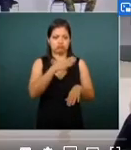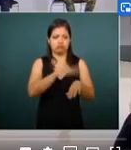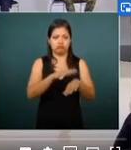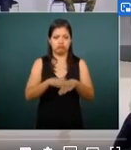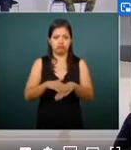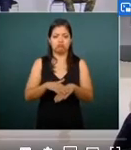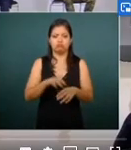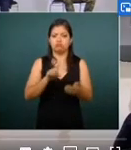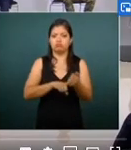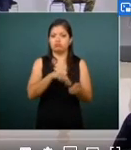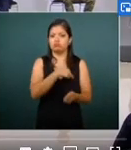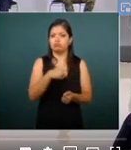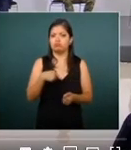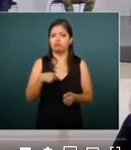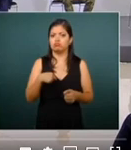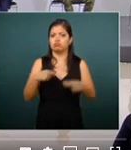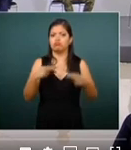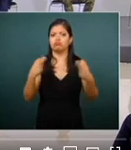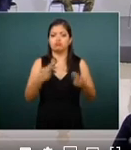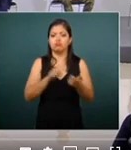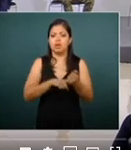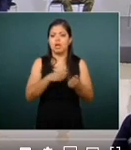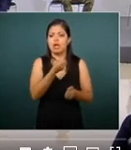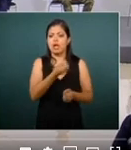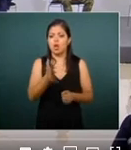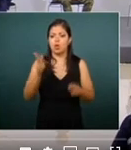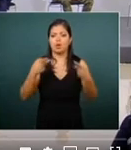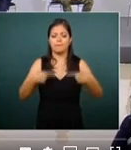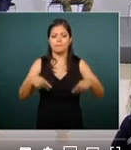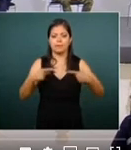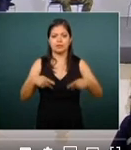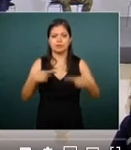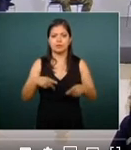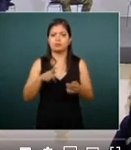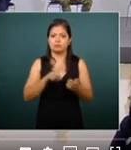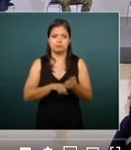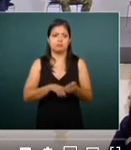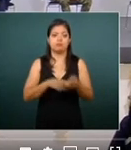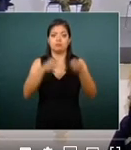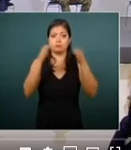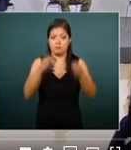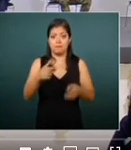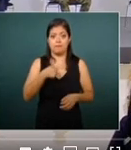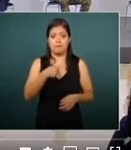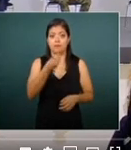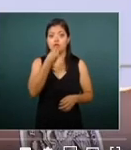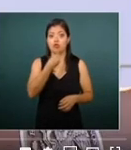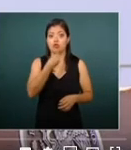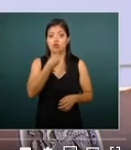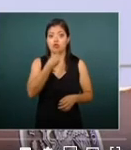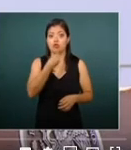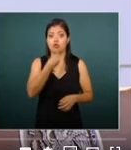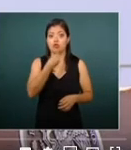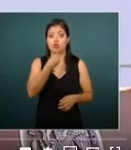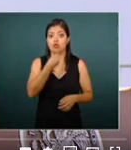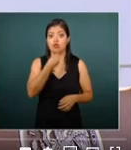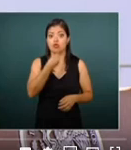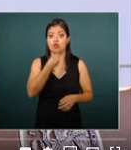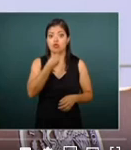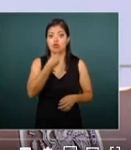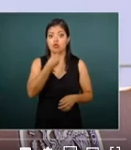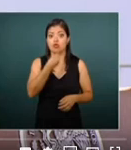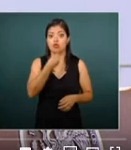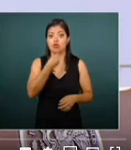percepción que tenemos de la intervención de algunos actores que por supuesto es mi compromiso además así me fíjense